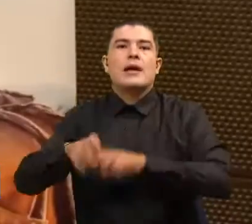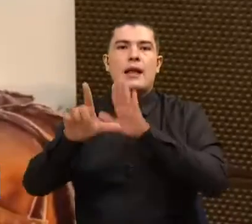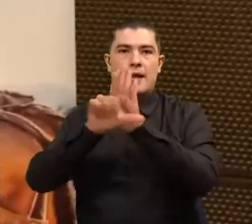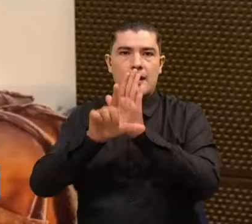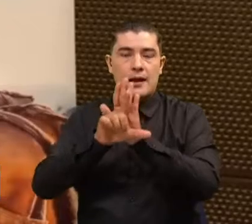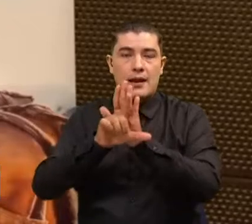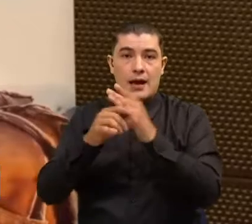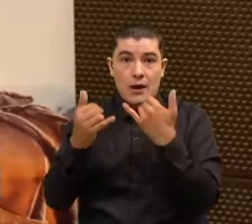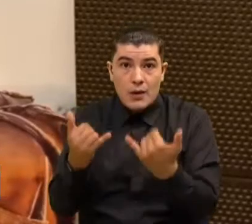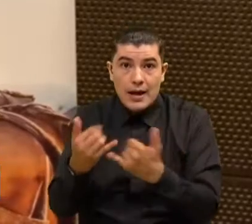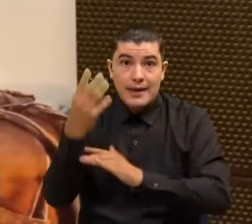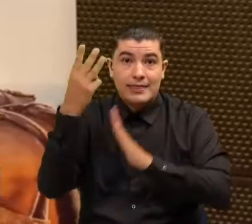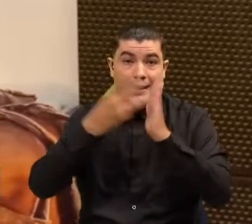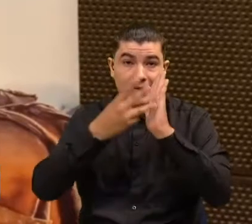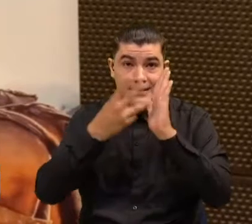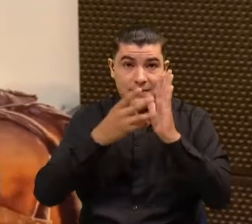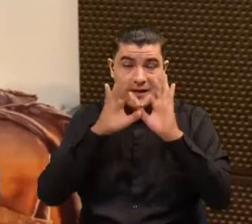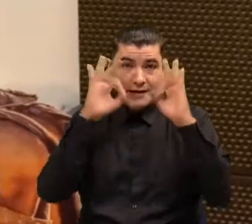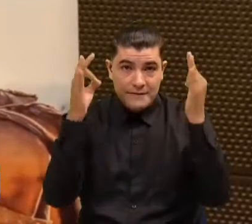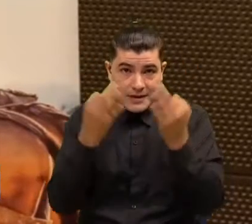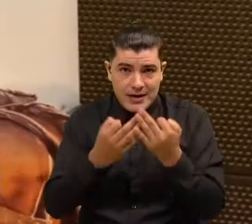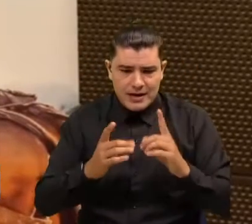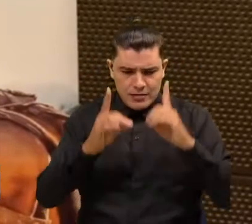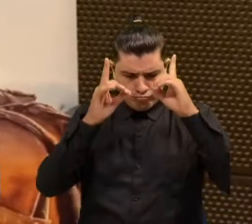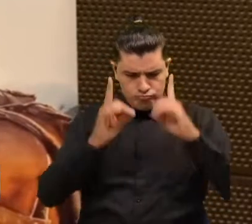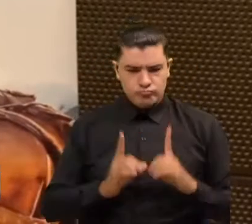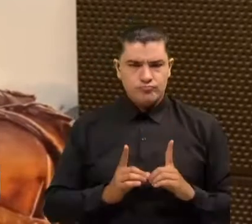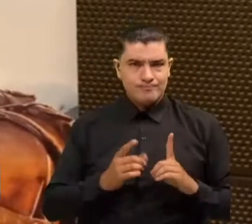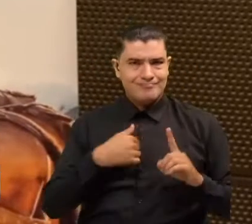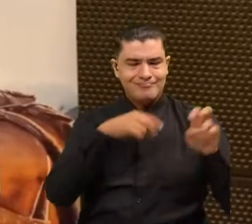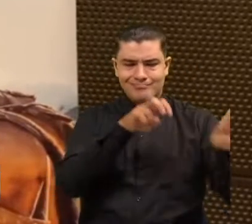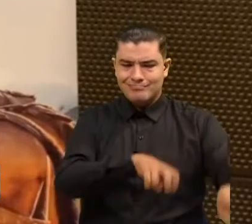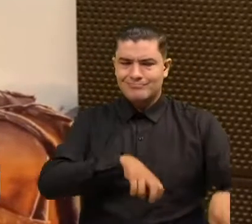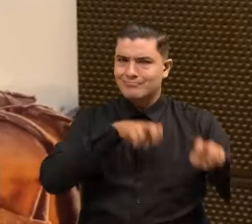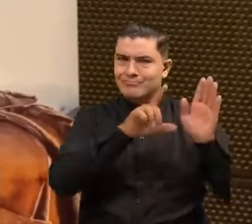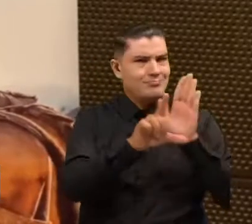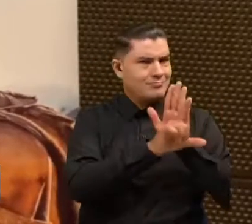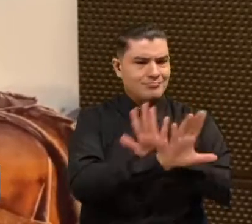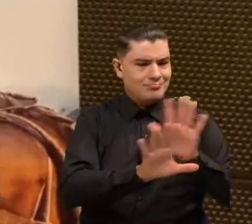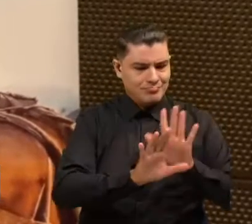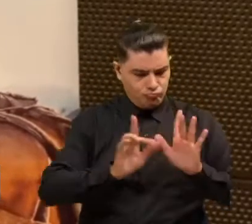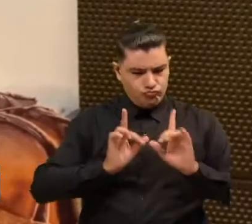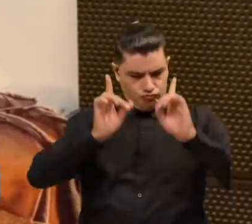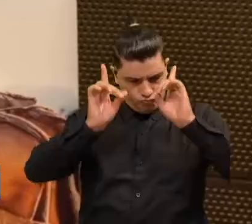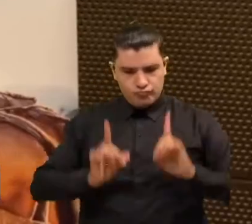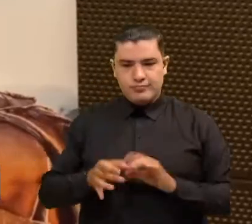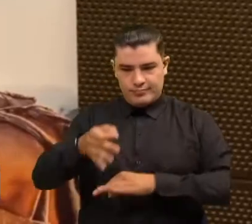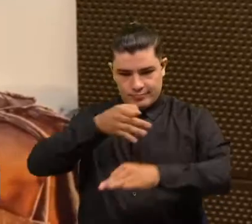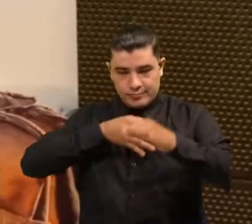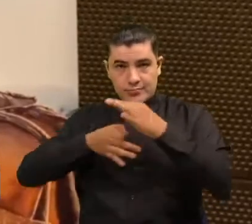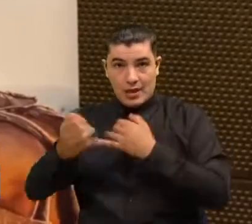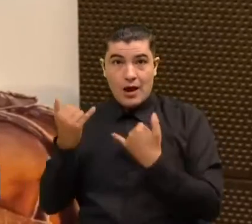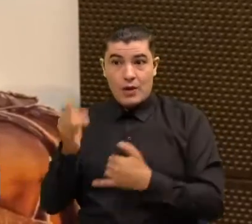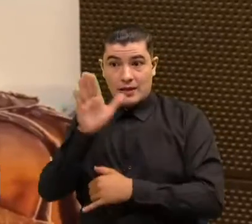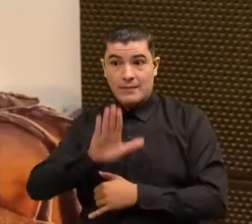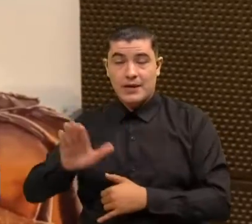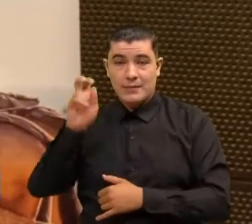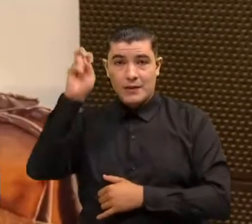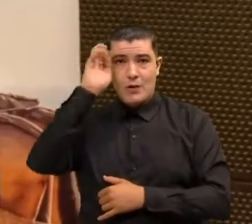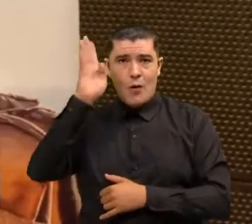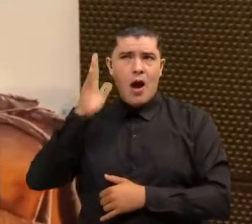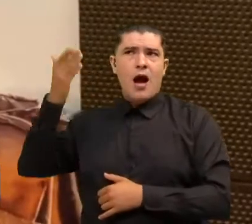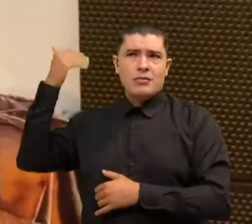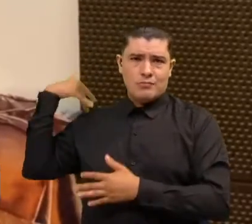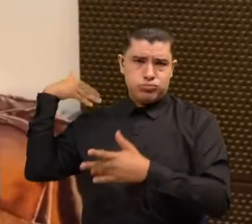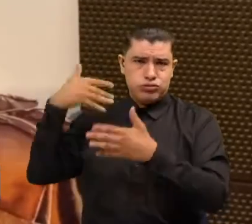familias que tomaron la decisión de dejar de manera voluntaria sus cultivos ilícitos, las inversiones en el departamento superan los 27 mil